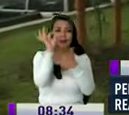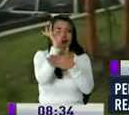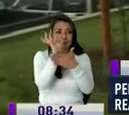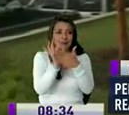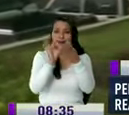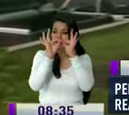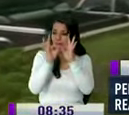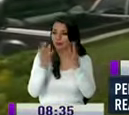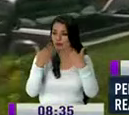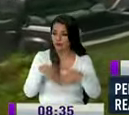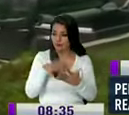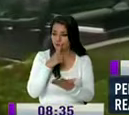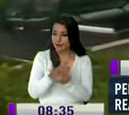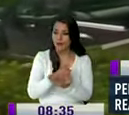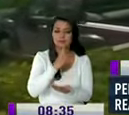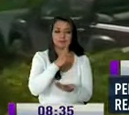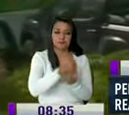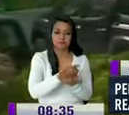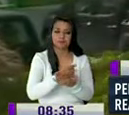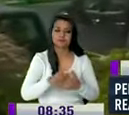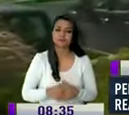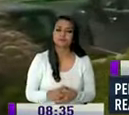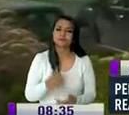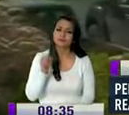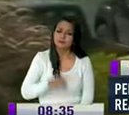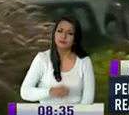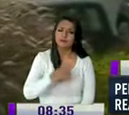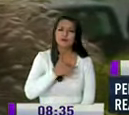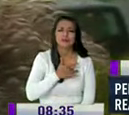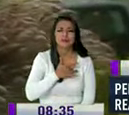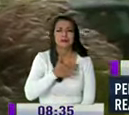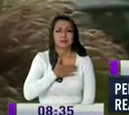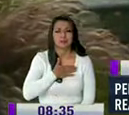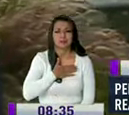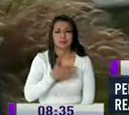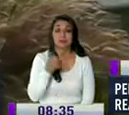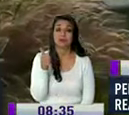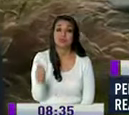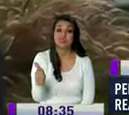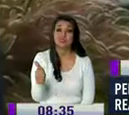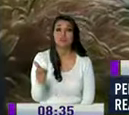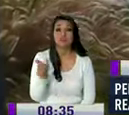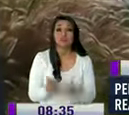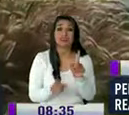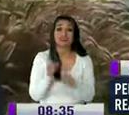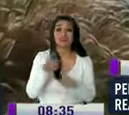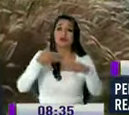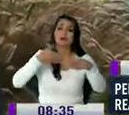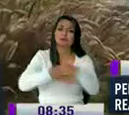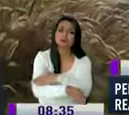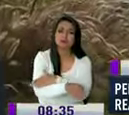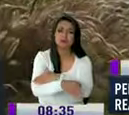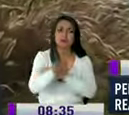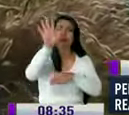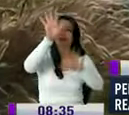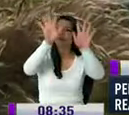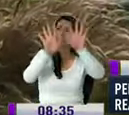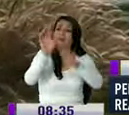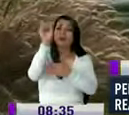refaccionados así es lamentablemente la comunidad ingresó a este espacio y